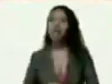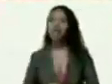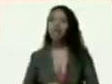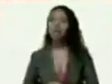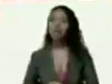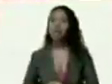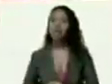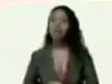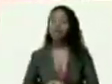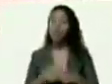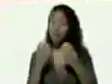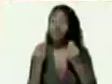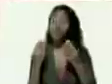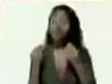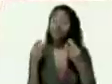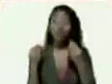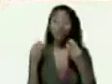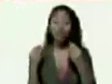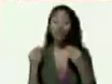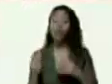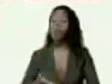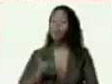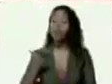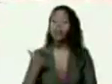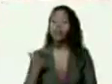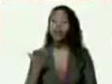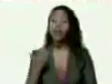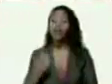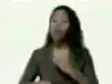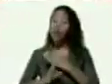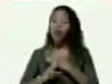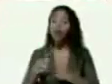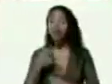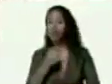es mucho mucho mucho todavía no hemos utilizado